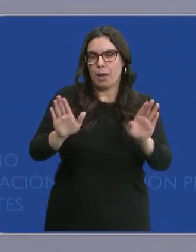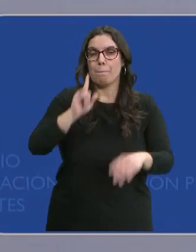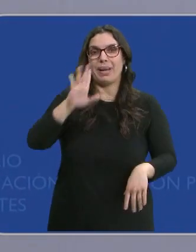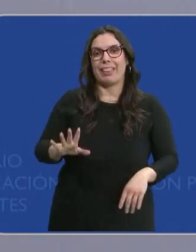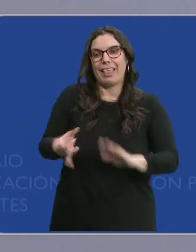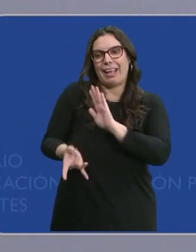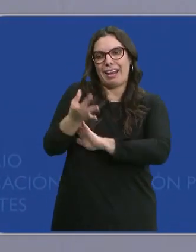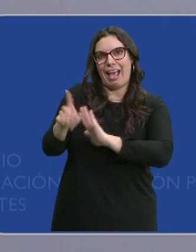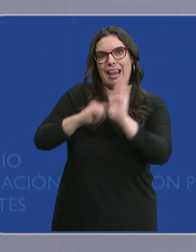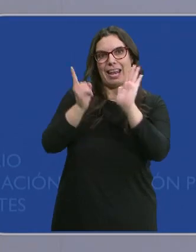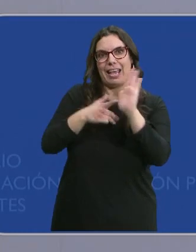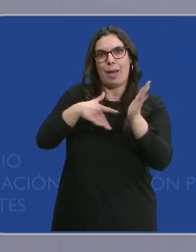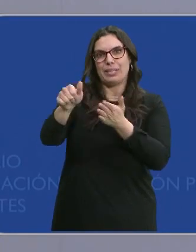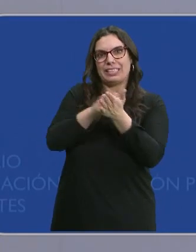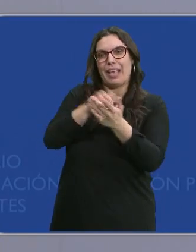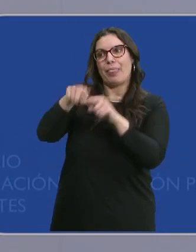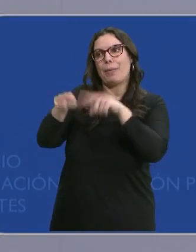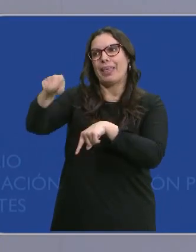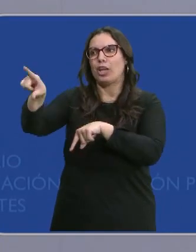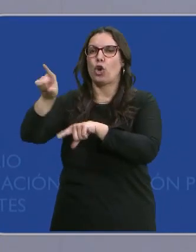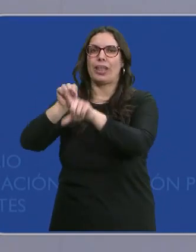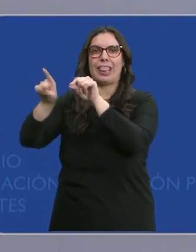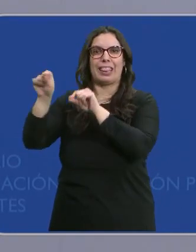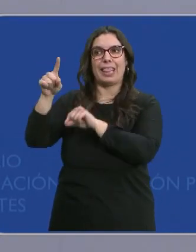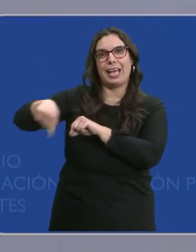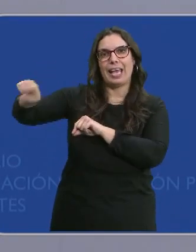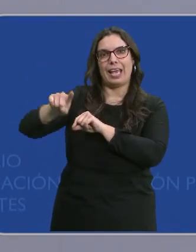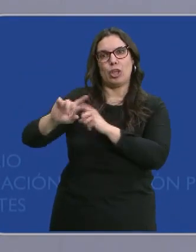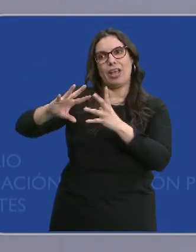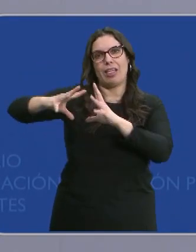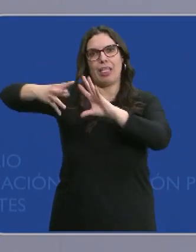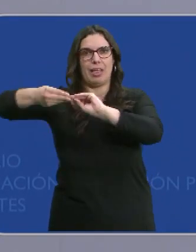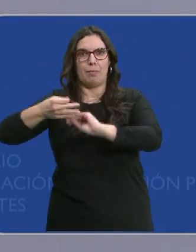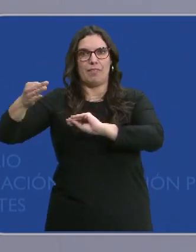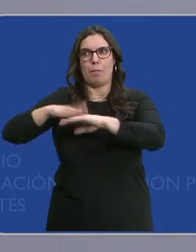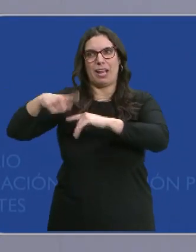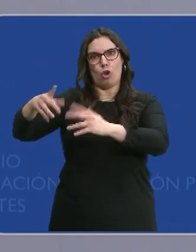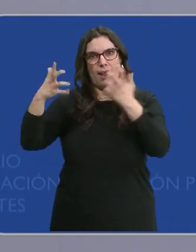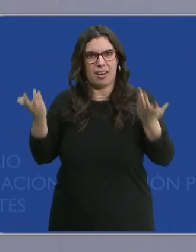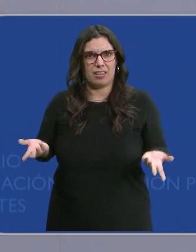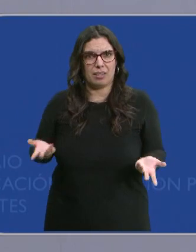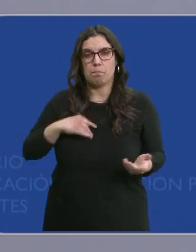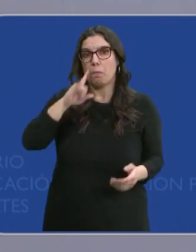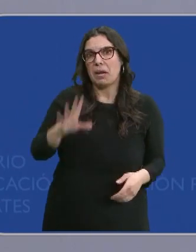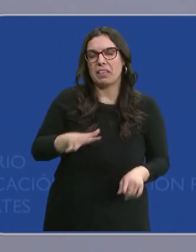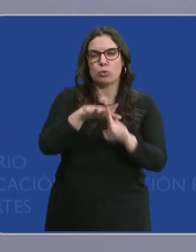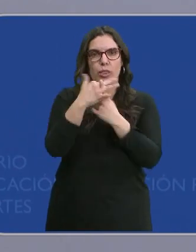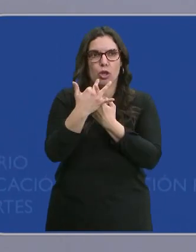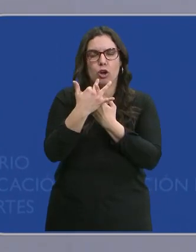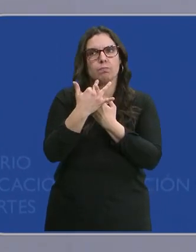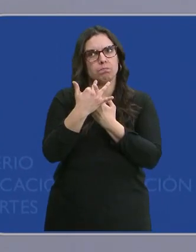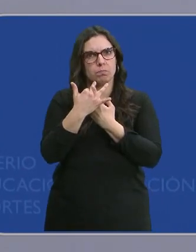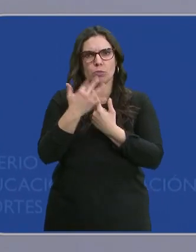ley de amnistía a la carta con quienes tienen que ser los beneficiados. A mí me parece una situación